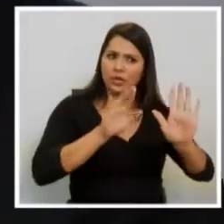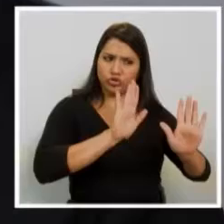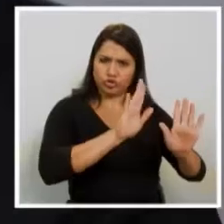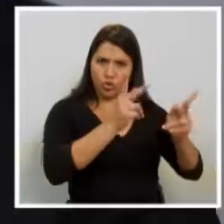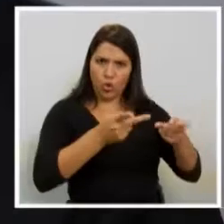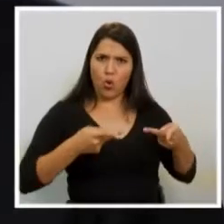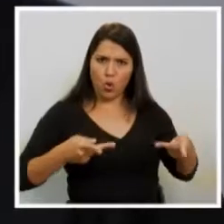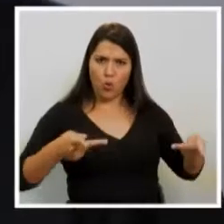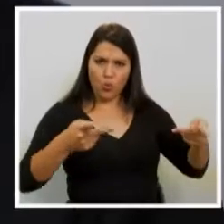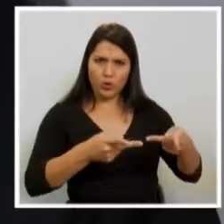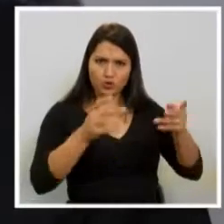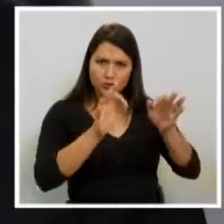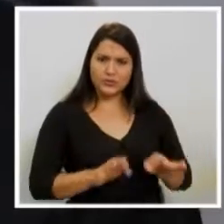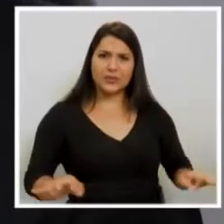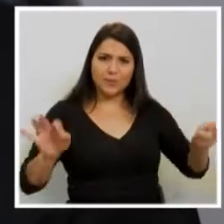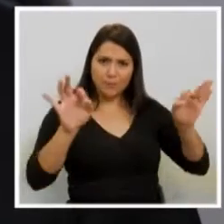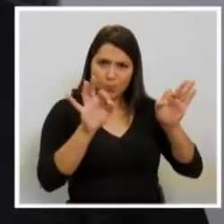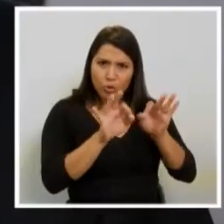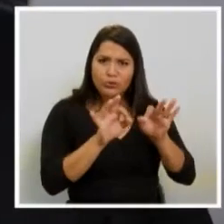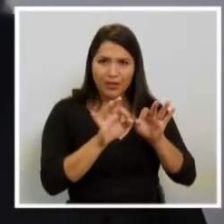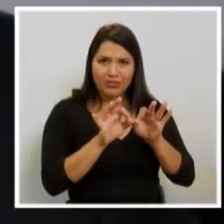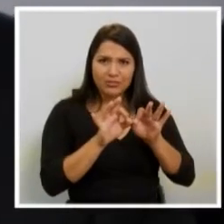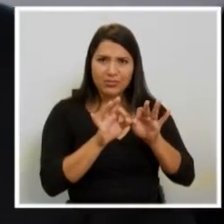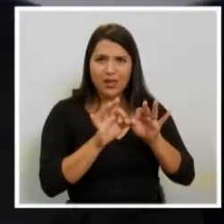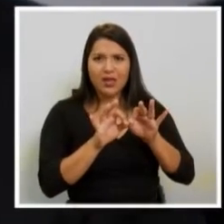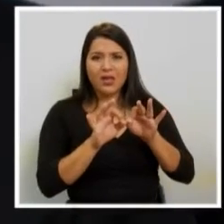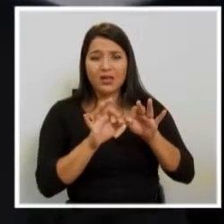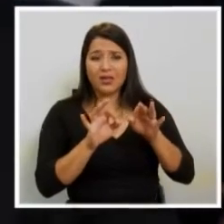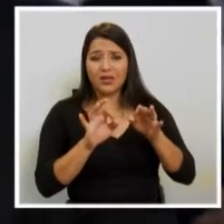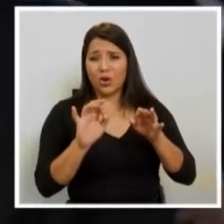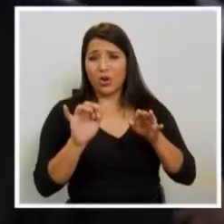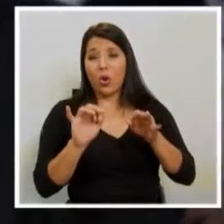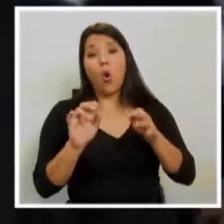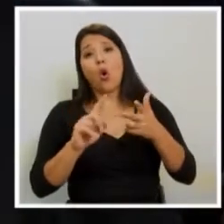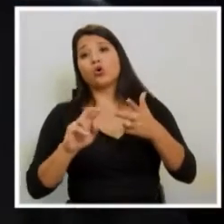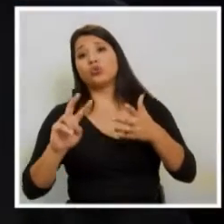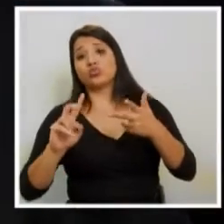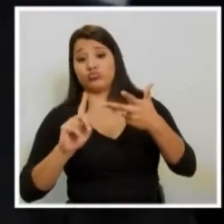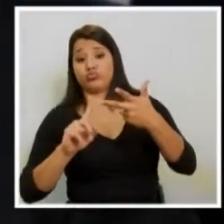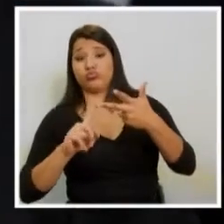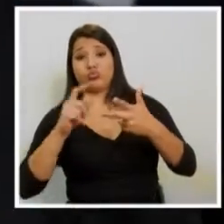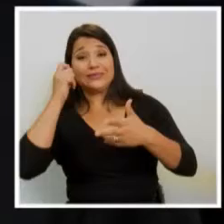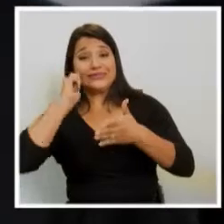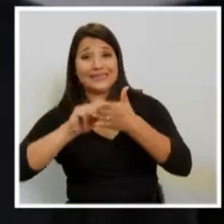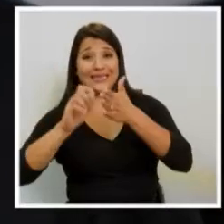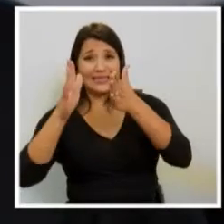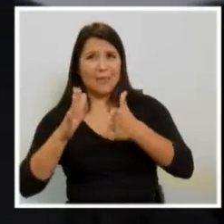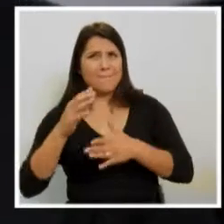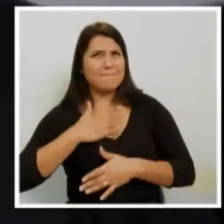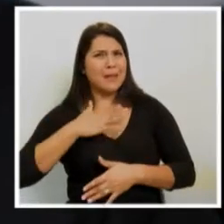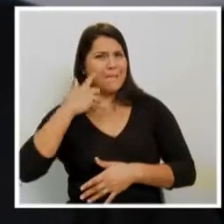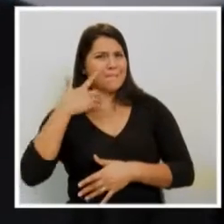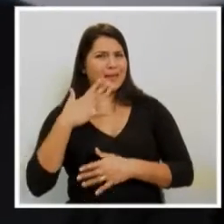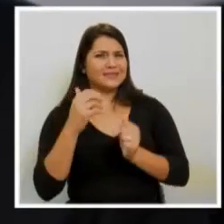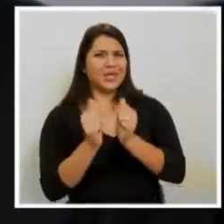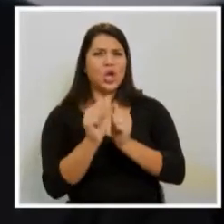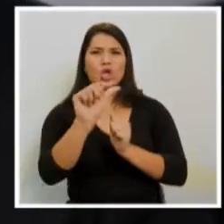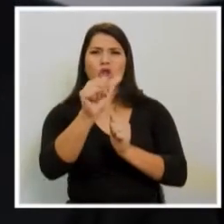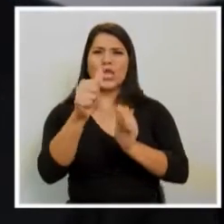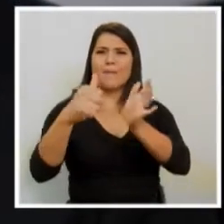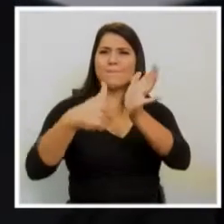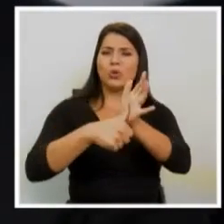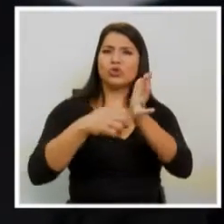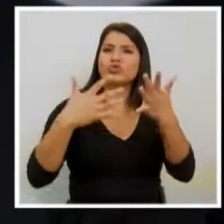el segundo en importancia en el directorio como en la secretaría. Me parece que con 10 votos ellos logran amarrar un puesto